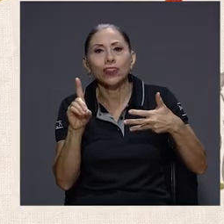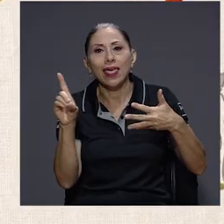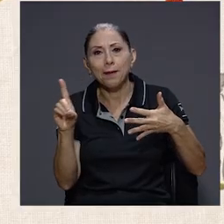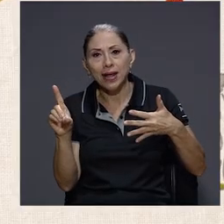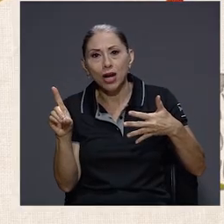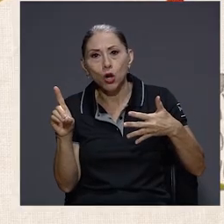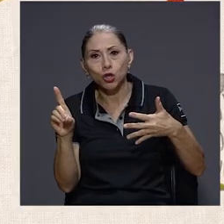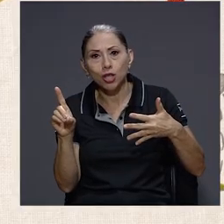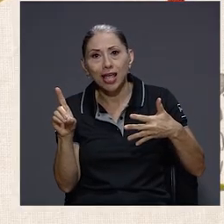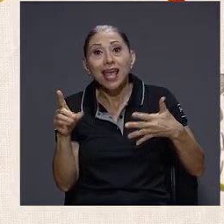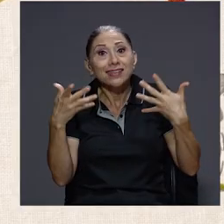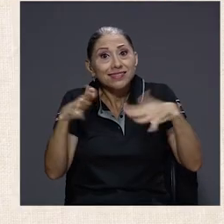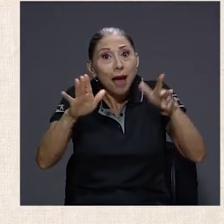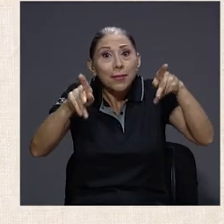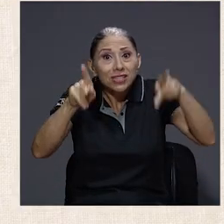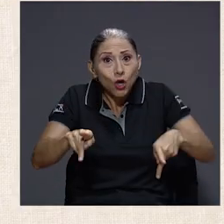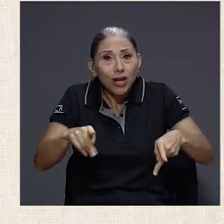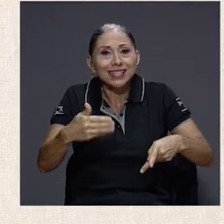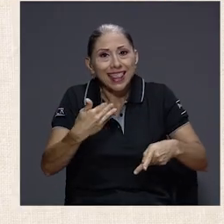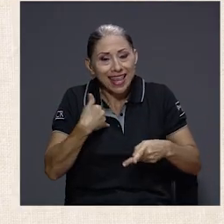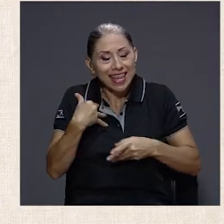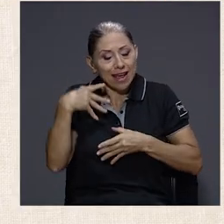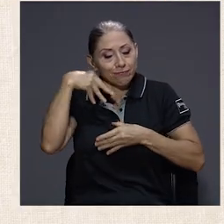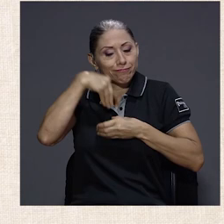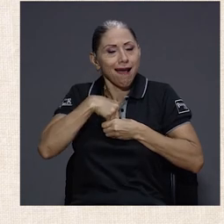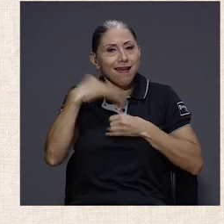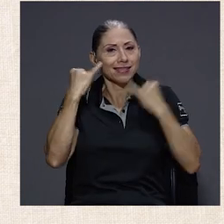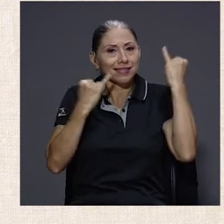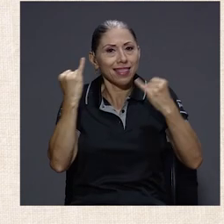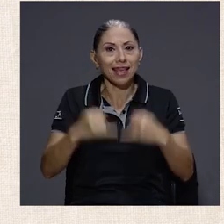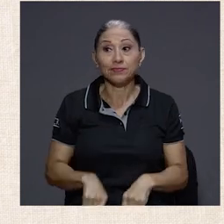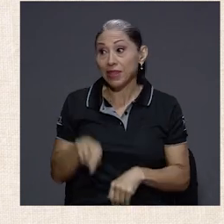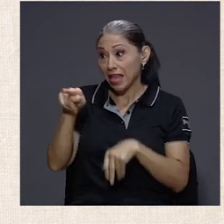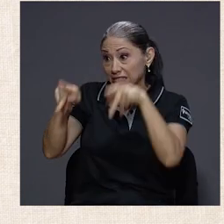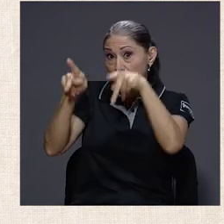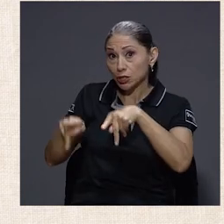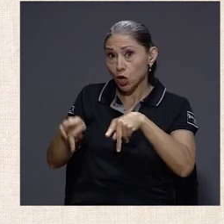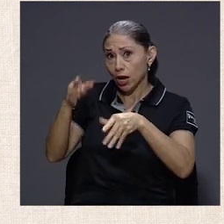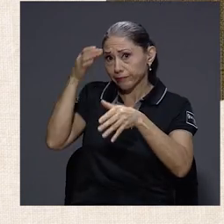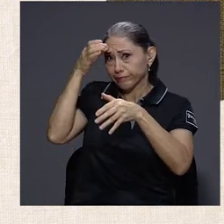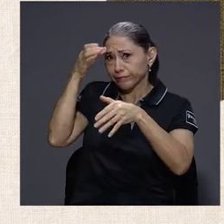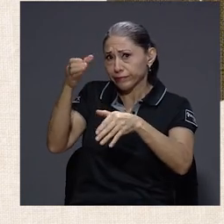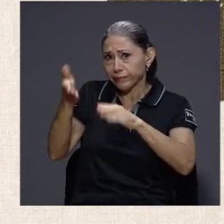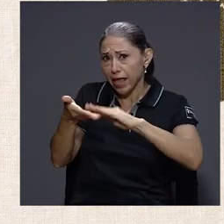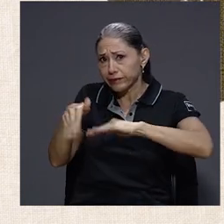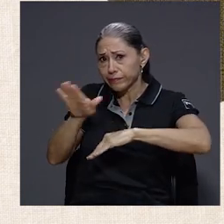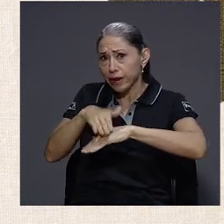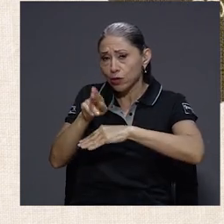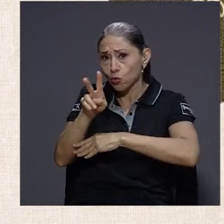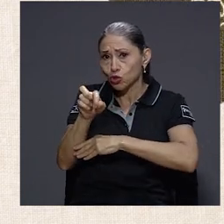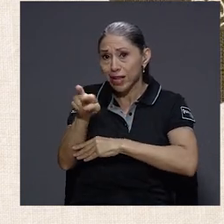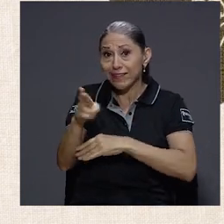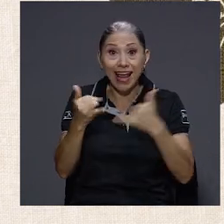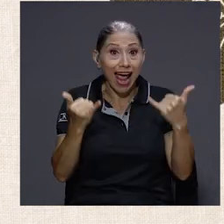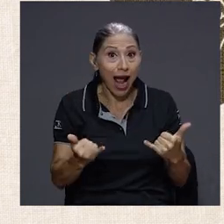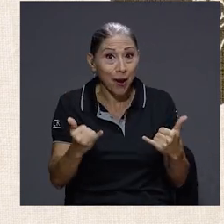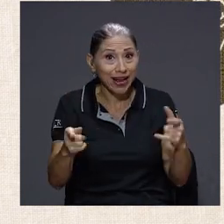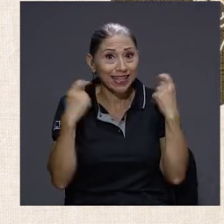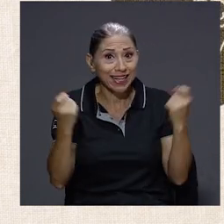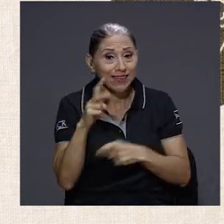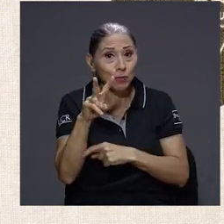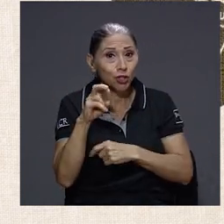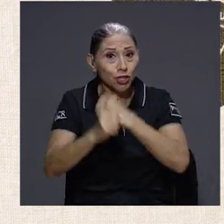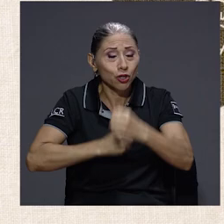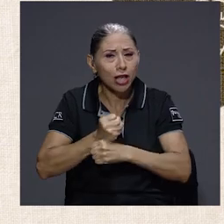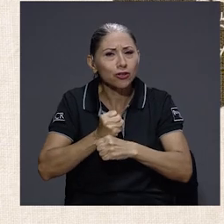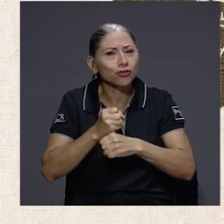que había entonces personas que ya manejaban esas ideas. Para este experto de la UCR, en este bicentenario es importante el